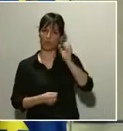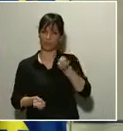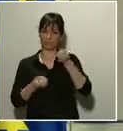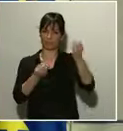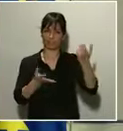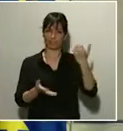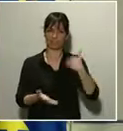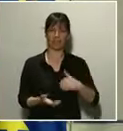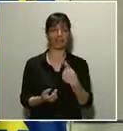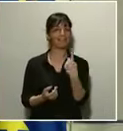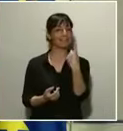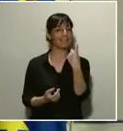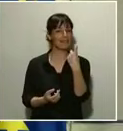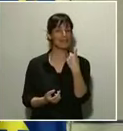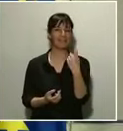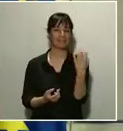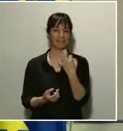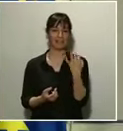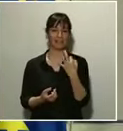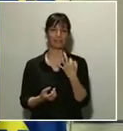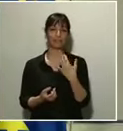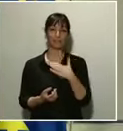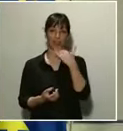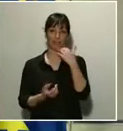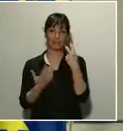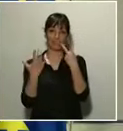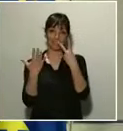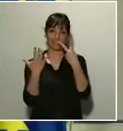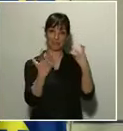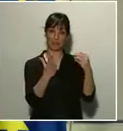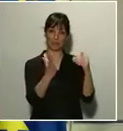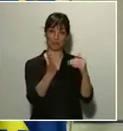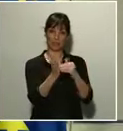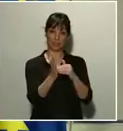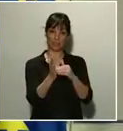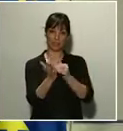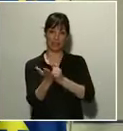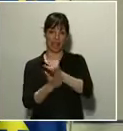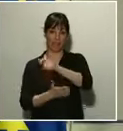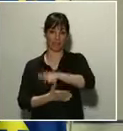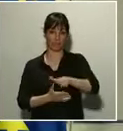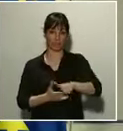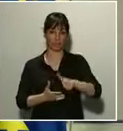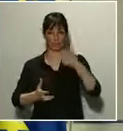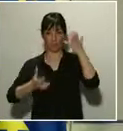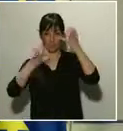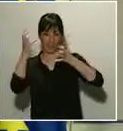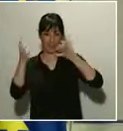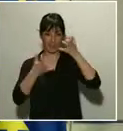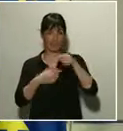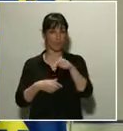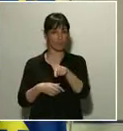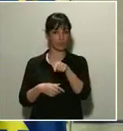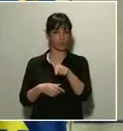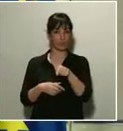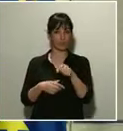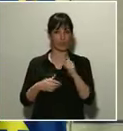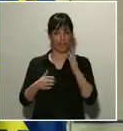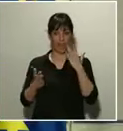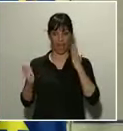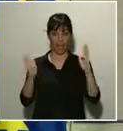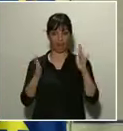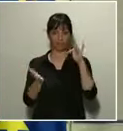de que esos casi 700.000 agricultores y ganaderos que efectúan en estas fechas su declaración